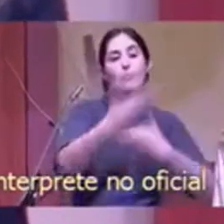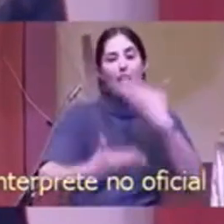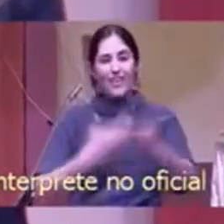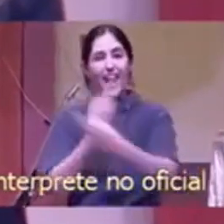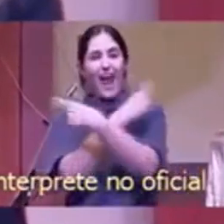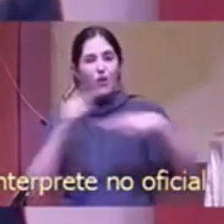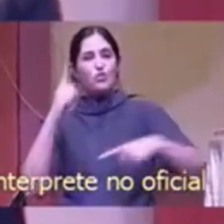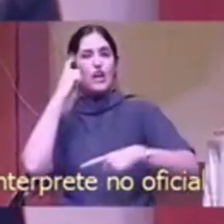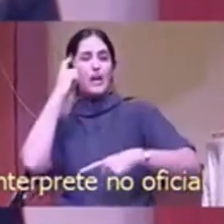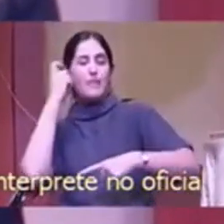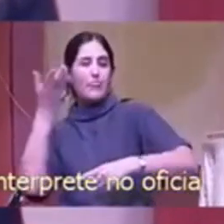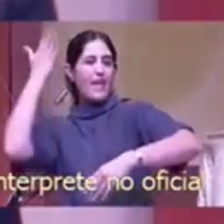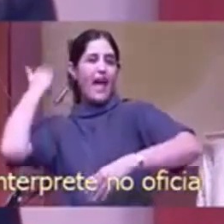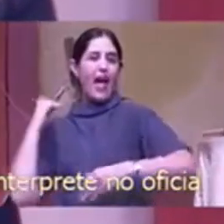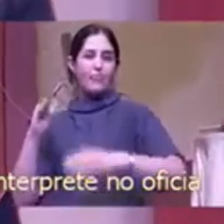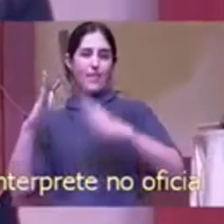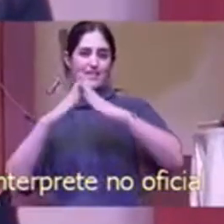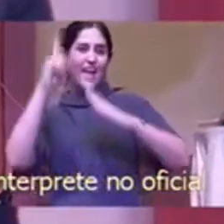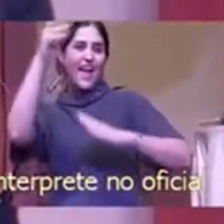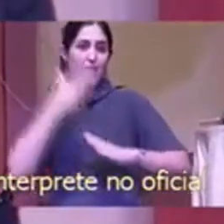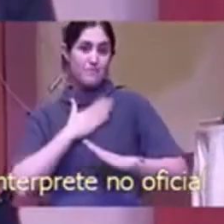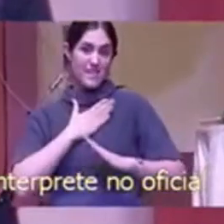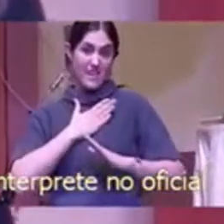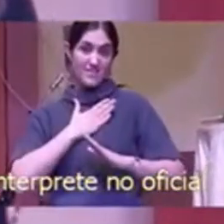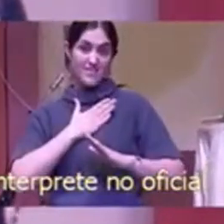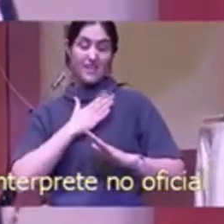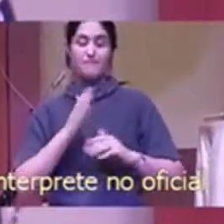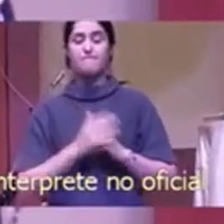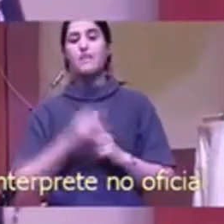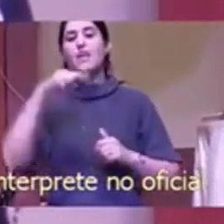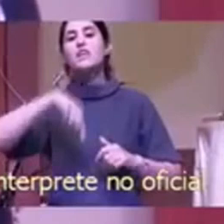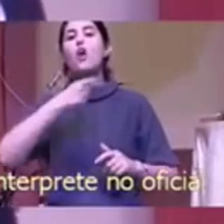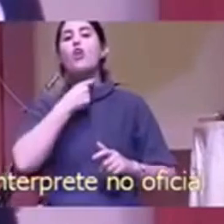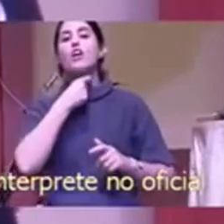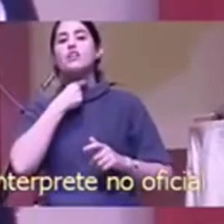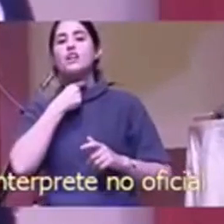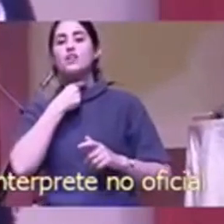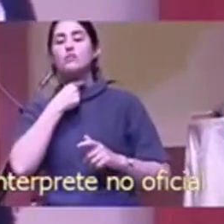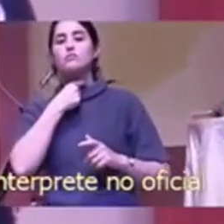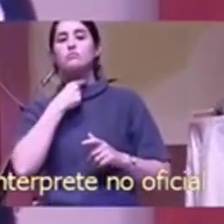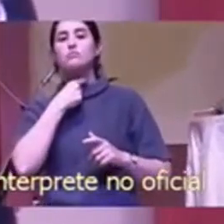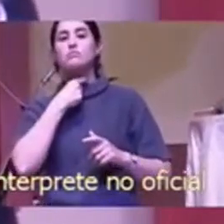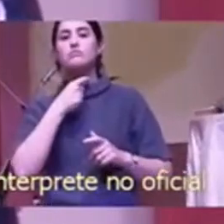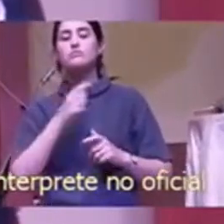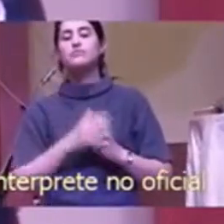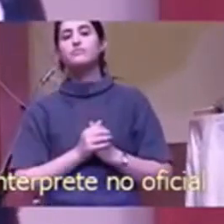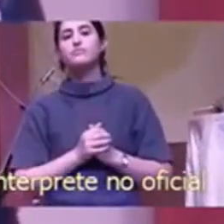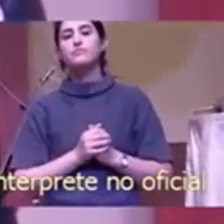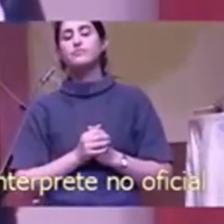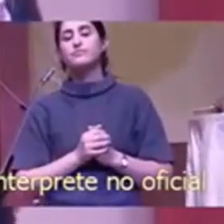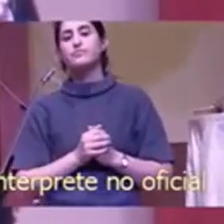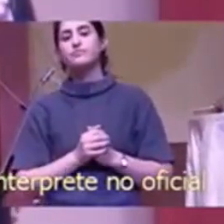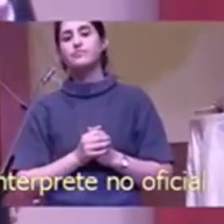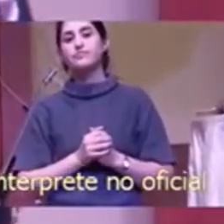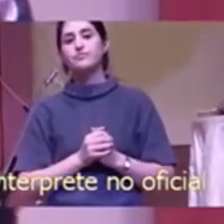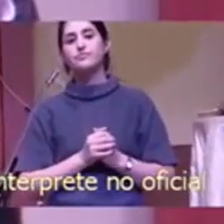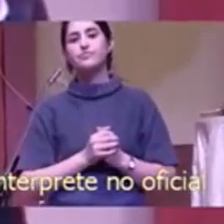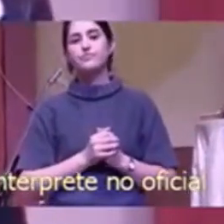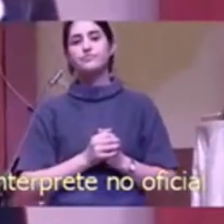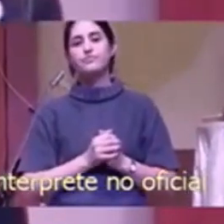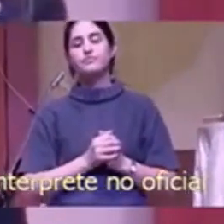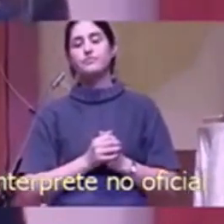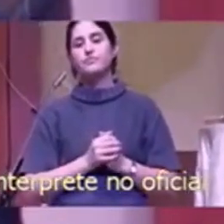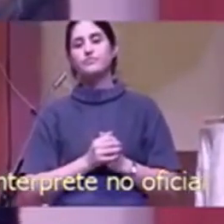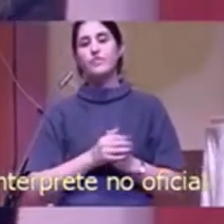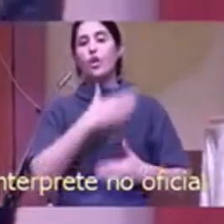el pueblo de Dios a llevar esta luz